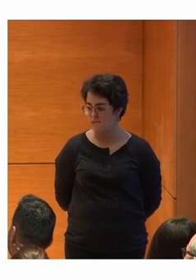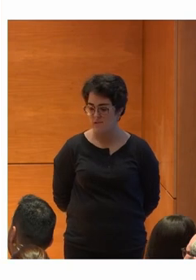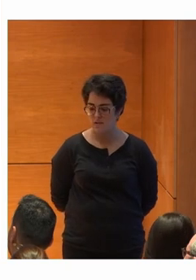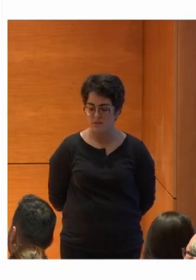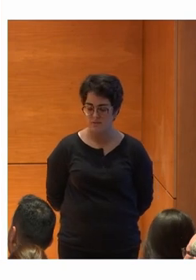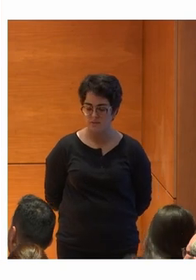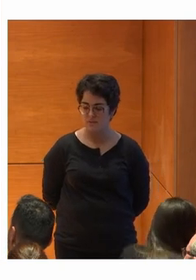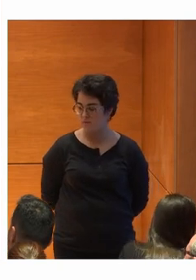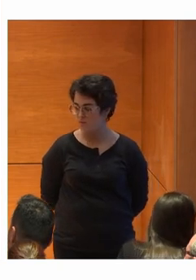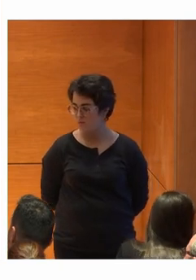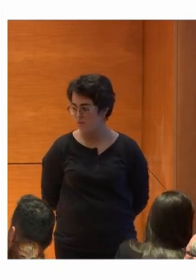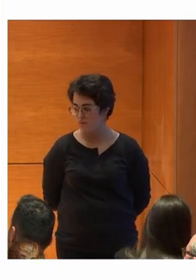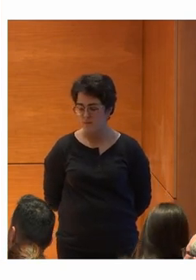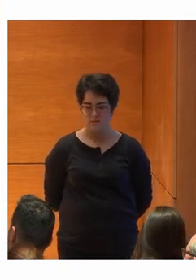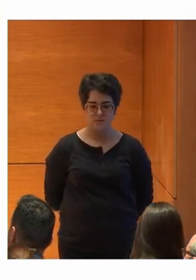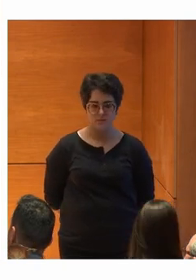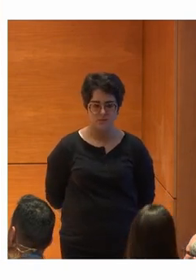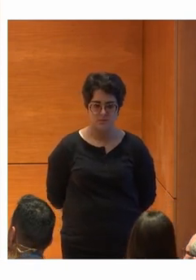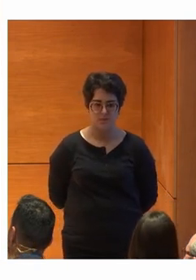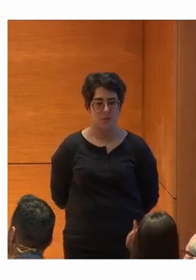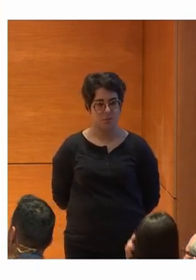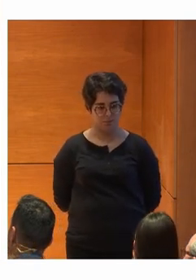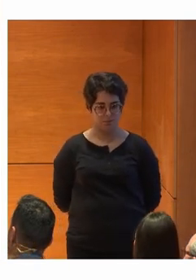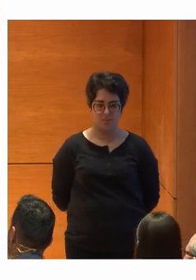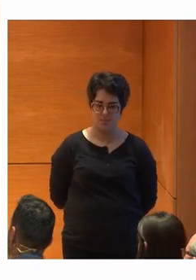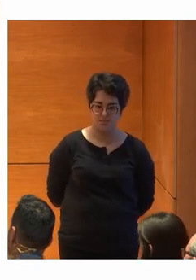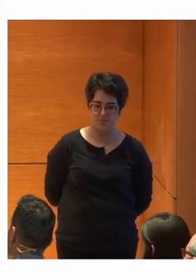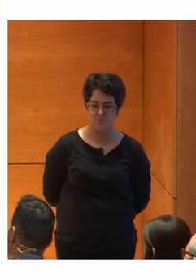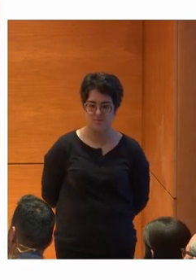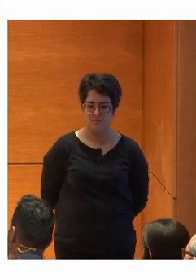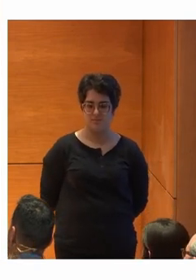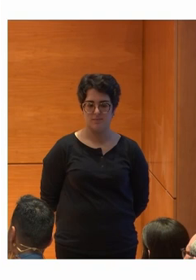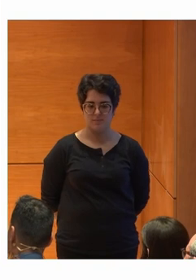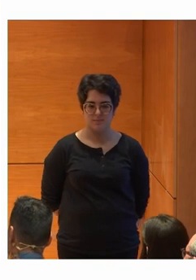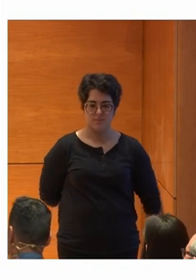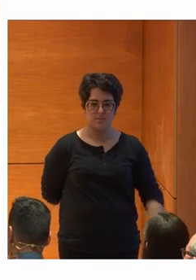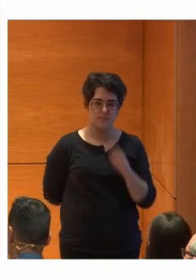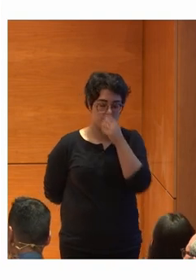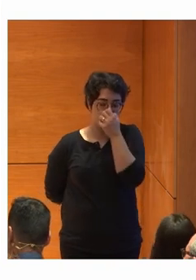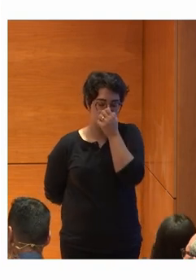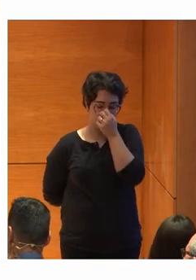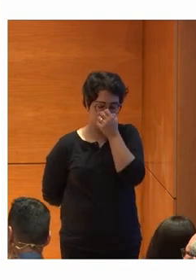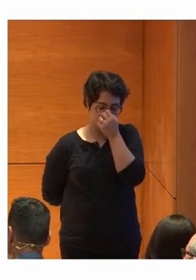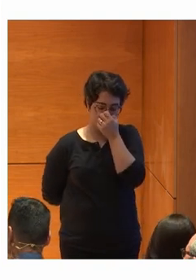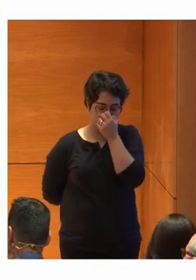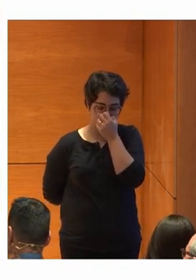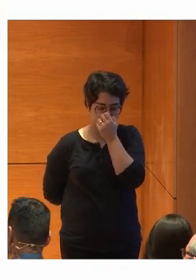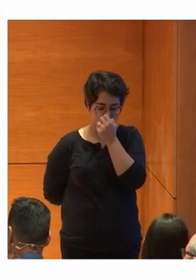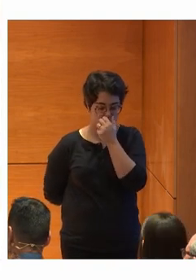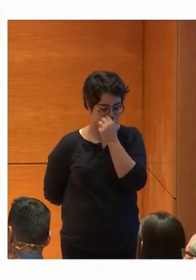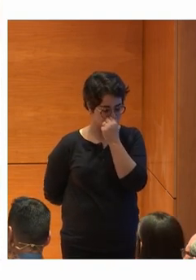Te recomiendo Pollo asado Con patatas panaderas Y la comida Que la tiene programada Para todas las semanas